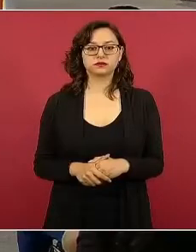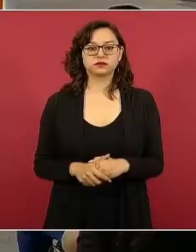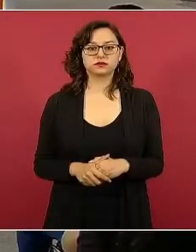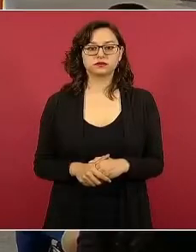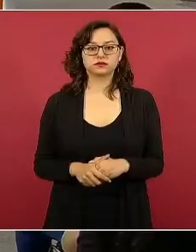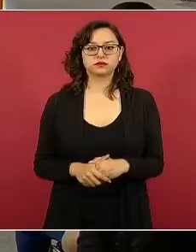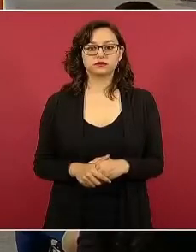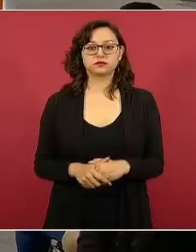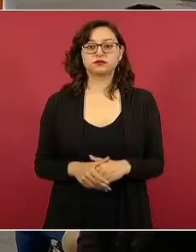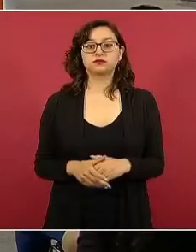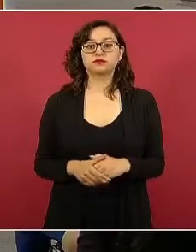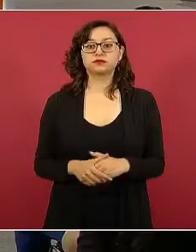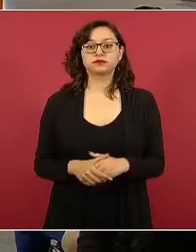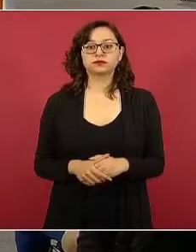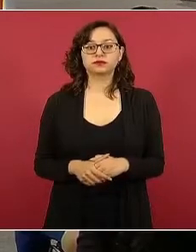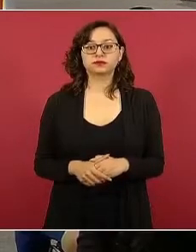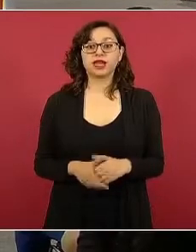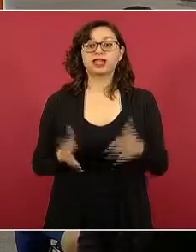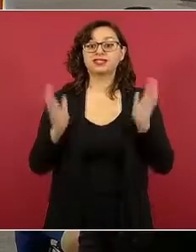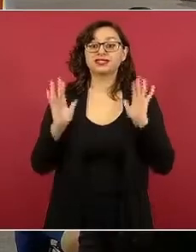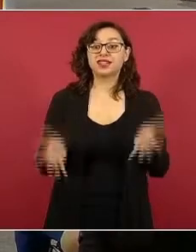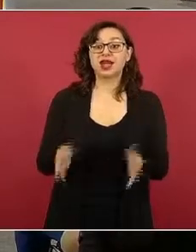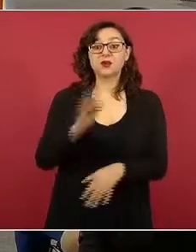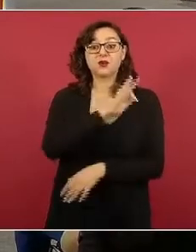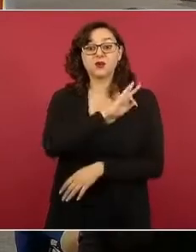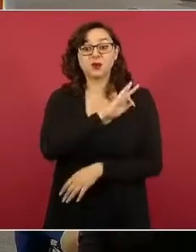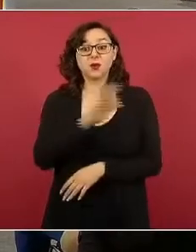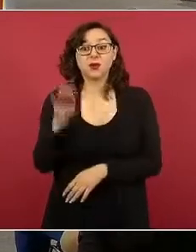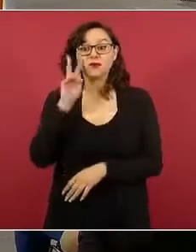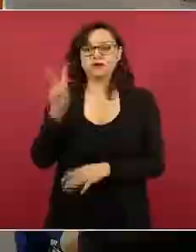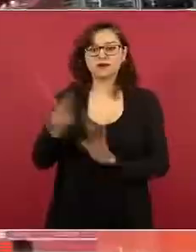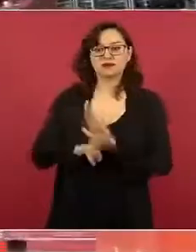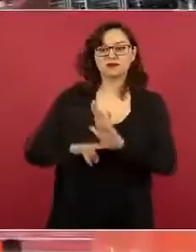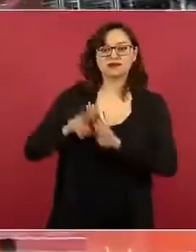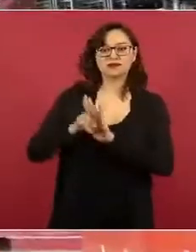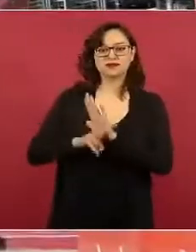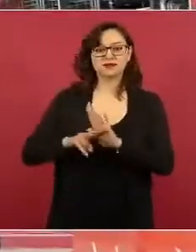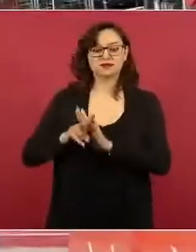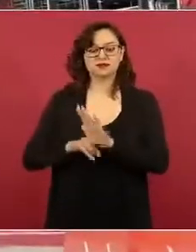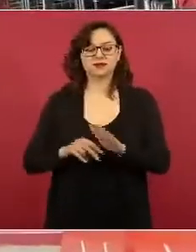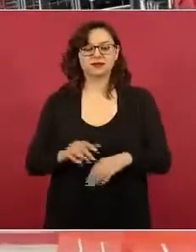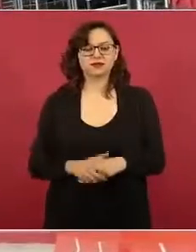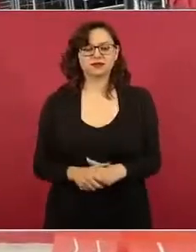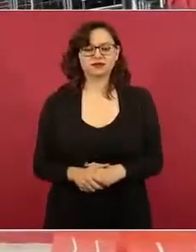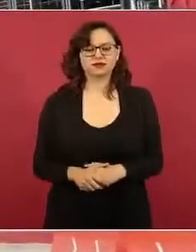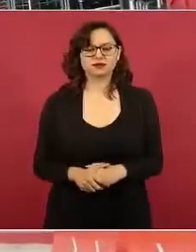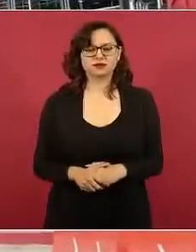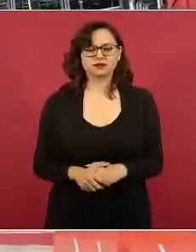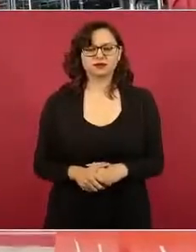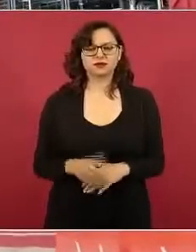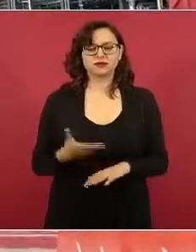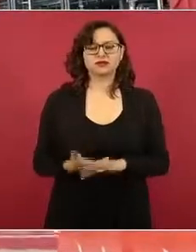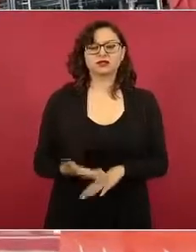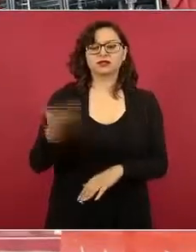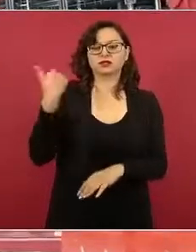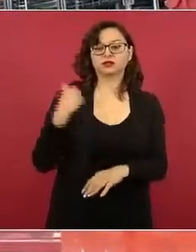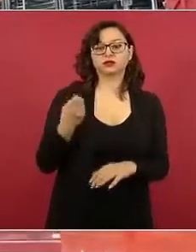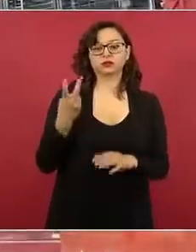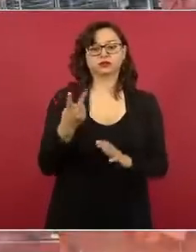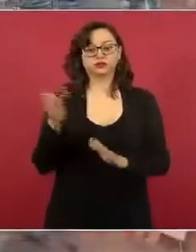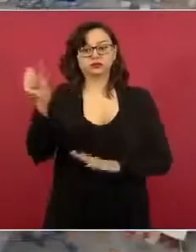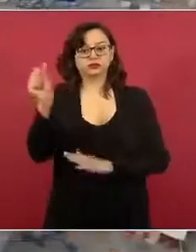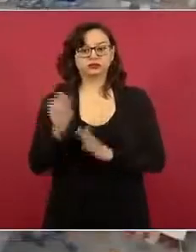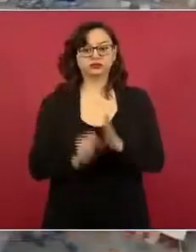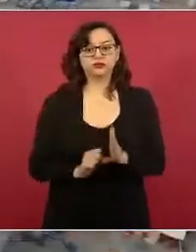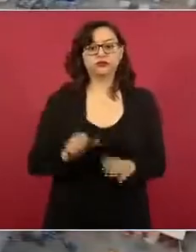Hoy es lunes 11 de abril y estamos en la planta catalítica. Hace dos meses no había nada